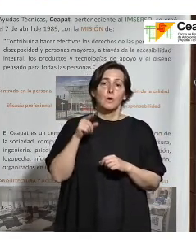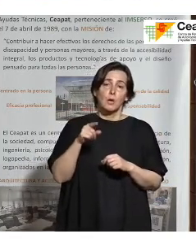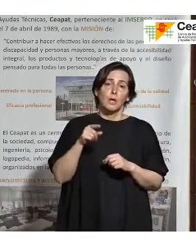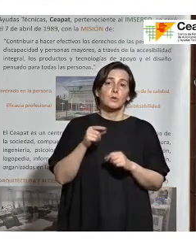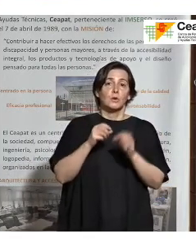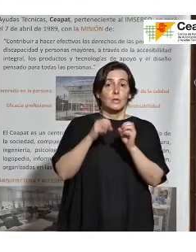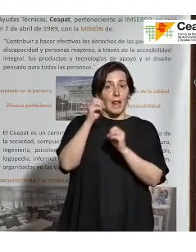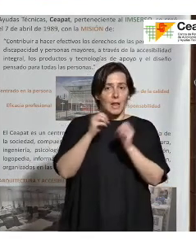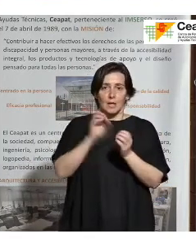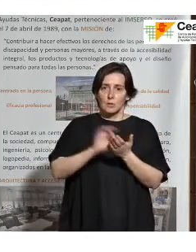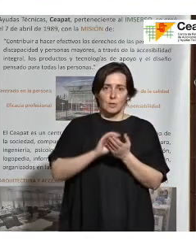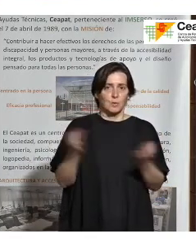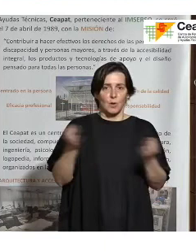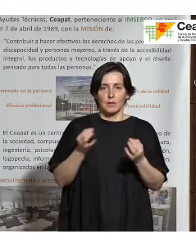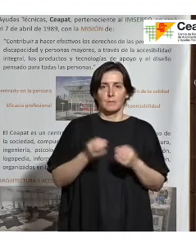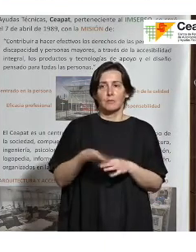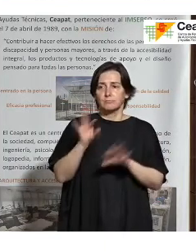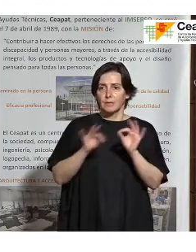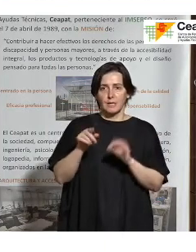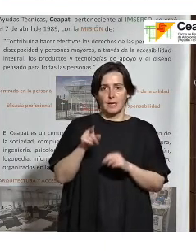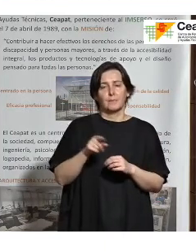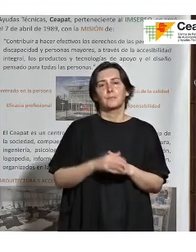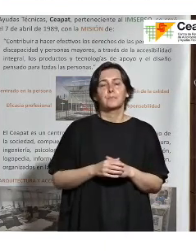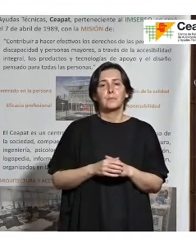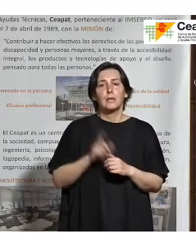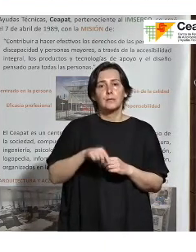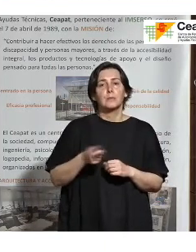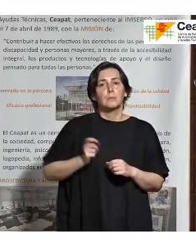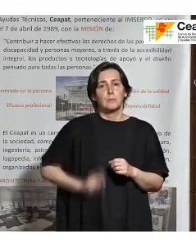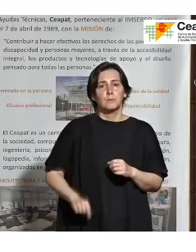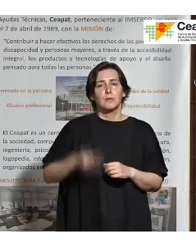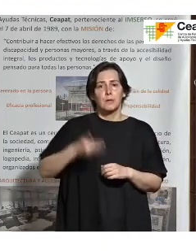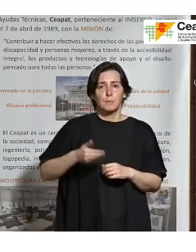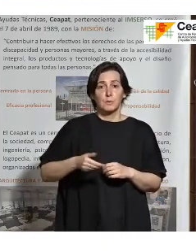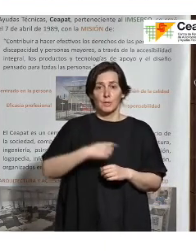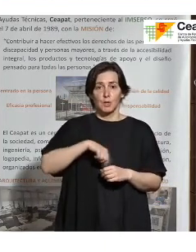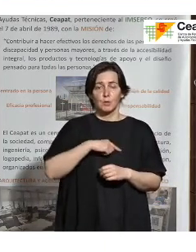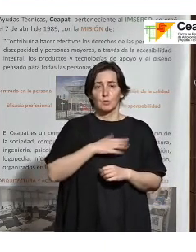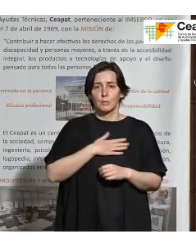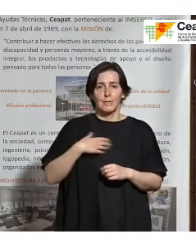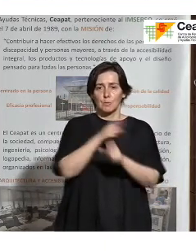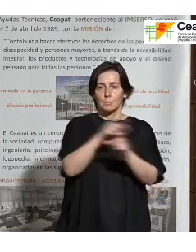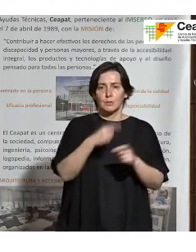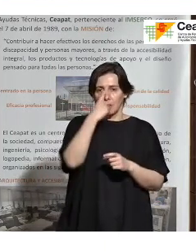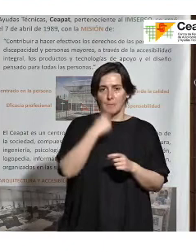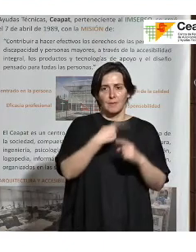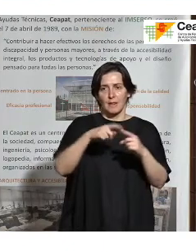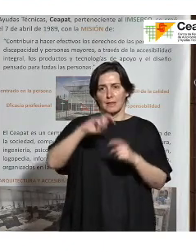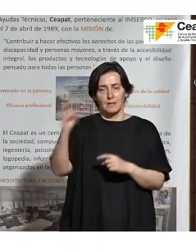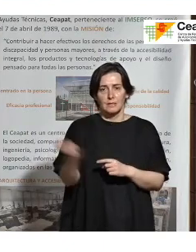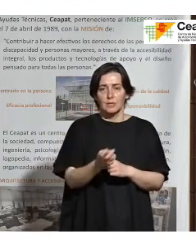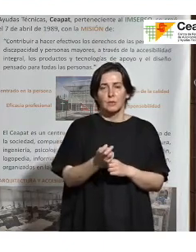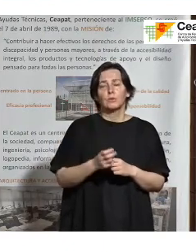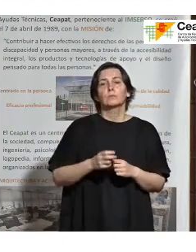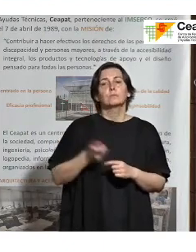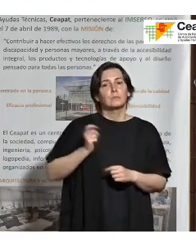tener el servicio. Y importante también para los profesionales, queremos atender a más perfiles de personas. Esos profesionales tienen que